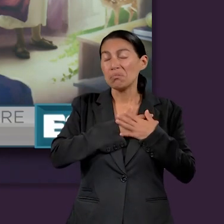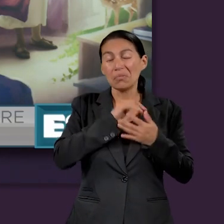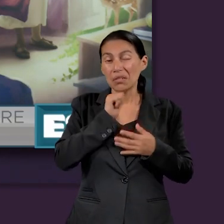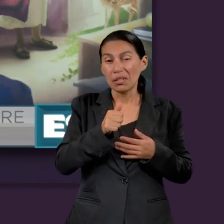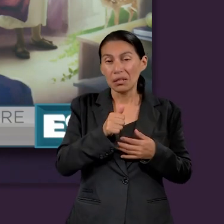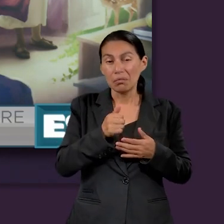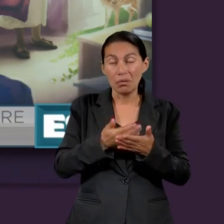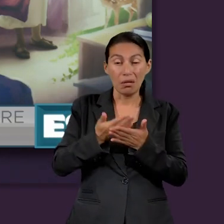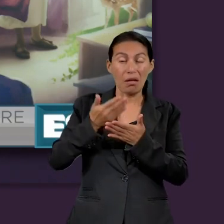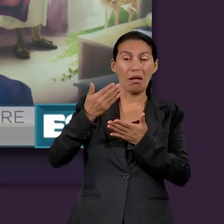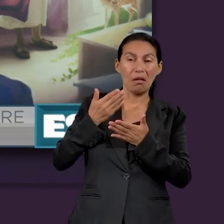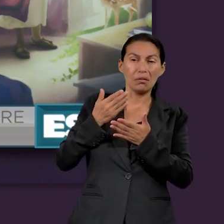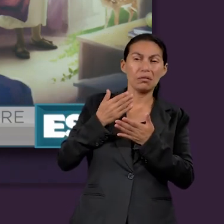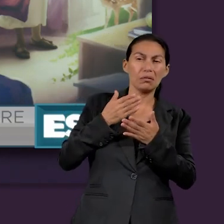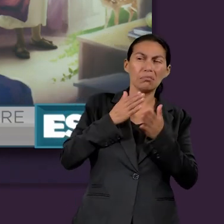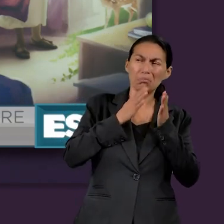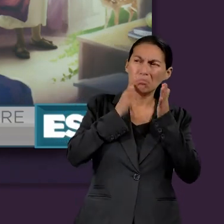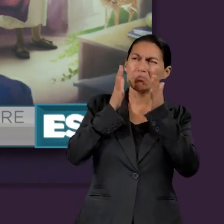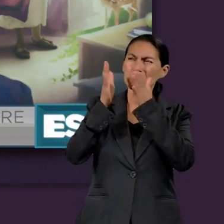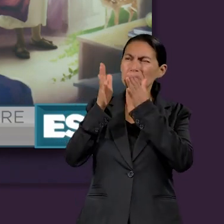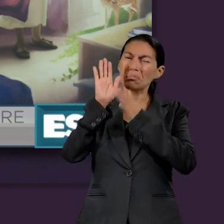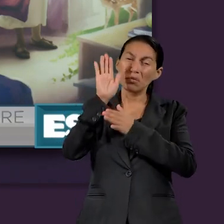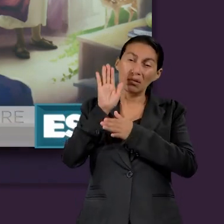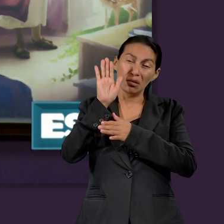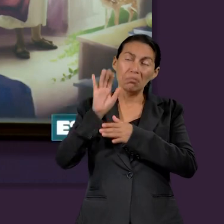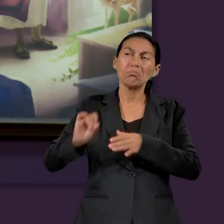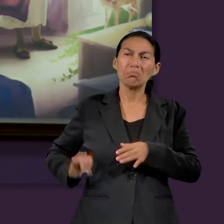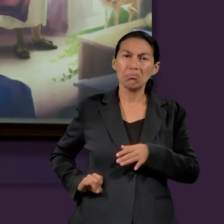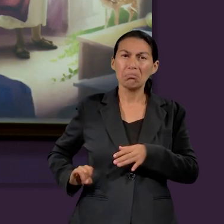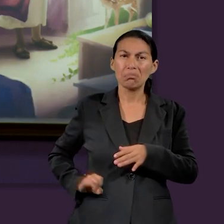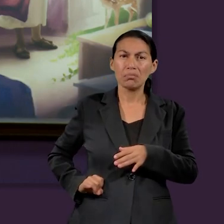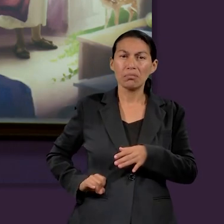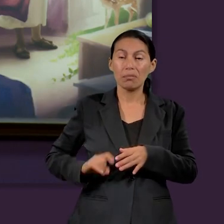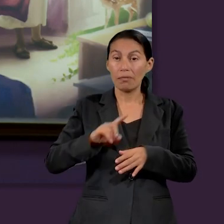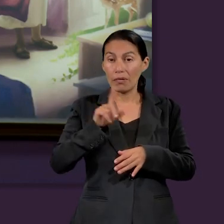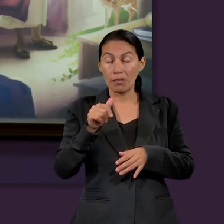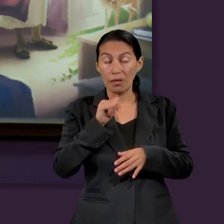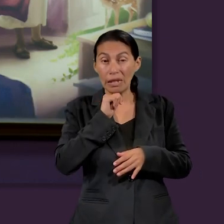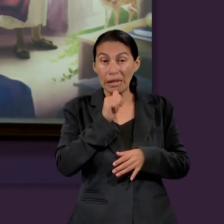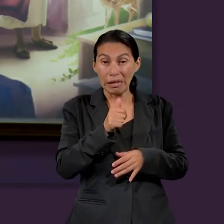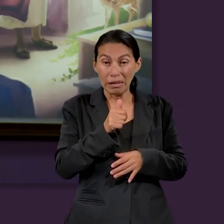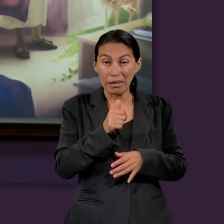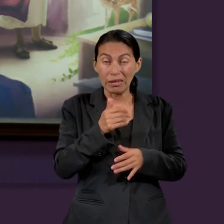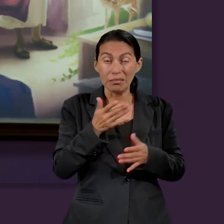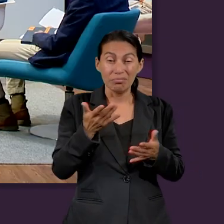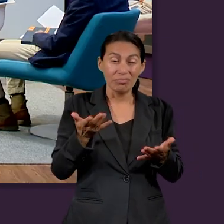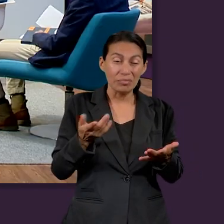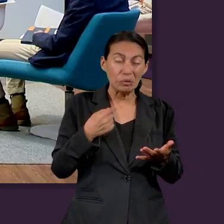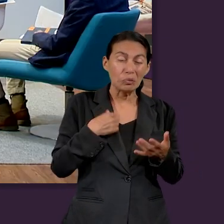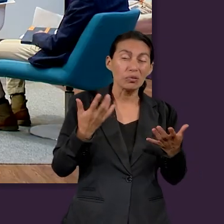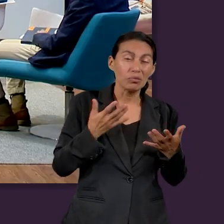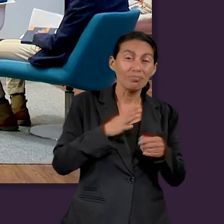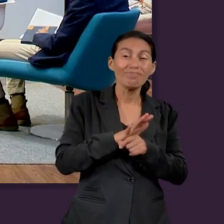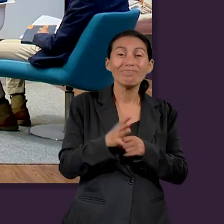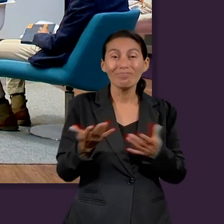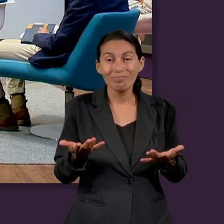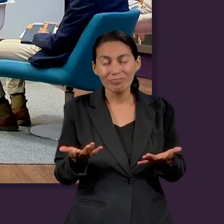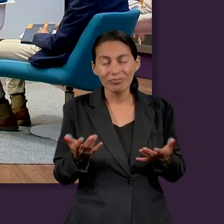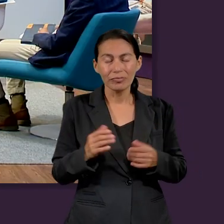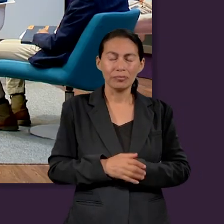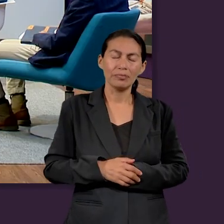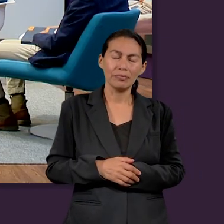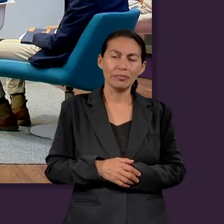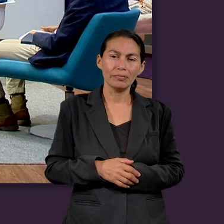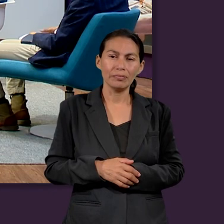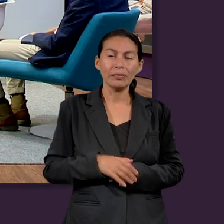veía como que más asentado en la iglesia o más mostrado de interés. ¿Y qué pasa si ya no? ¿Qué puedo hacer ahí?